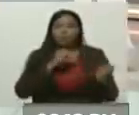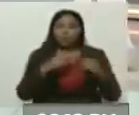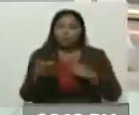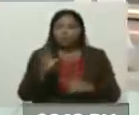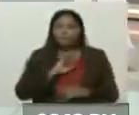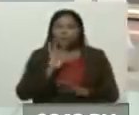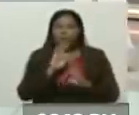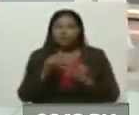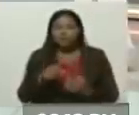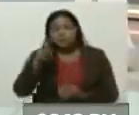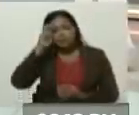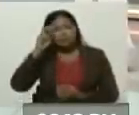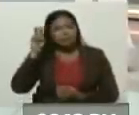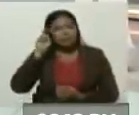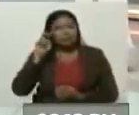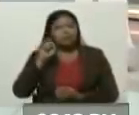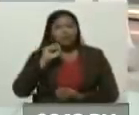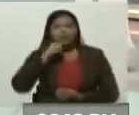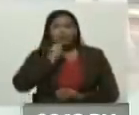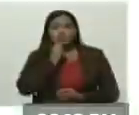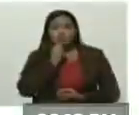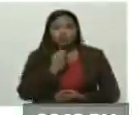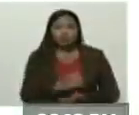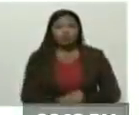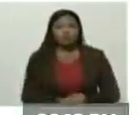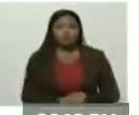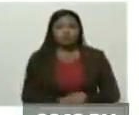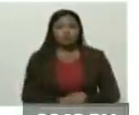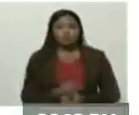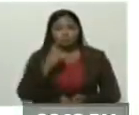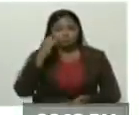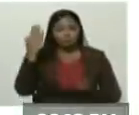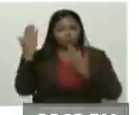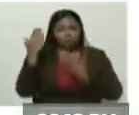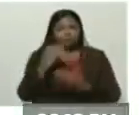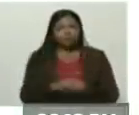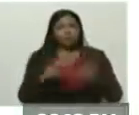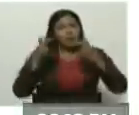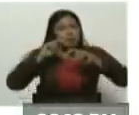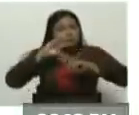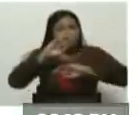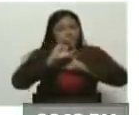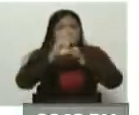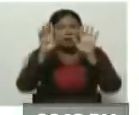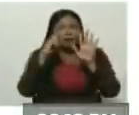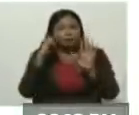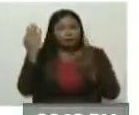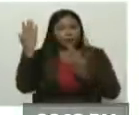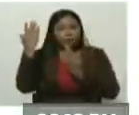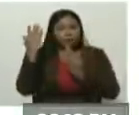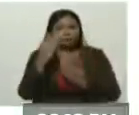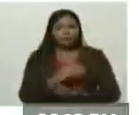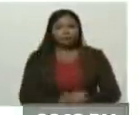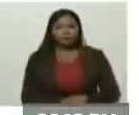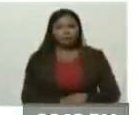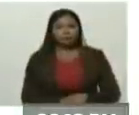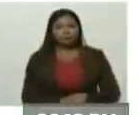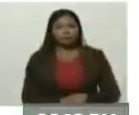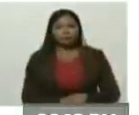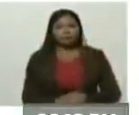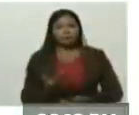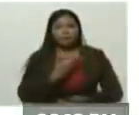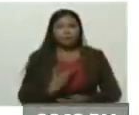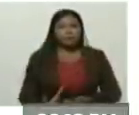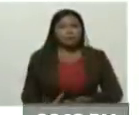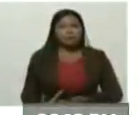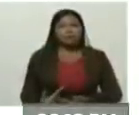de la Cancillería Rusia, que dice lo siguiente, vamos a revisar la cuenta Twitter, la tienen ahí ustedes en pantalla. El presidente